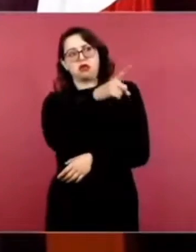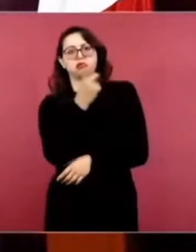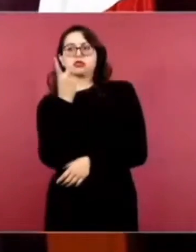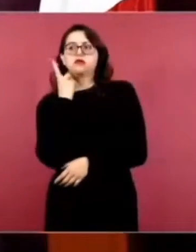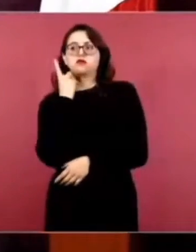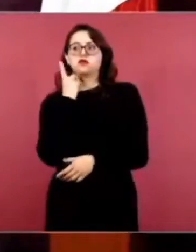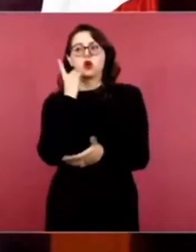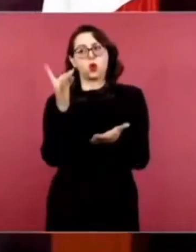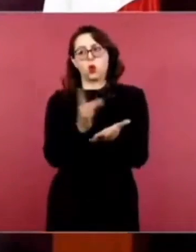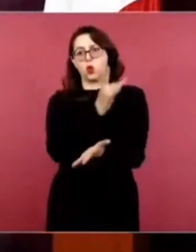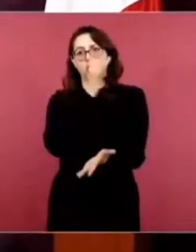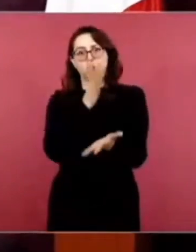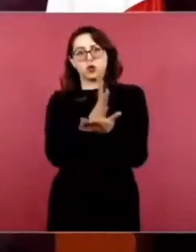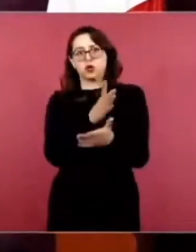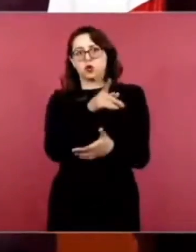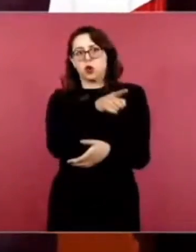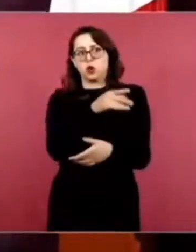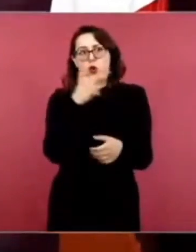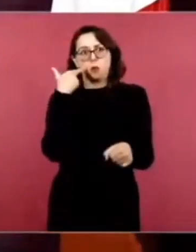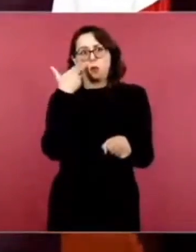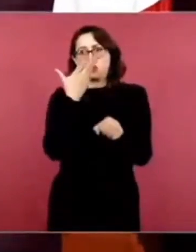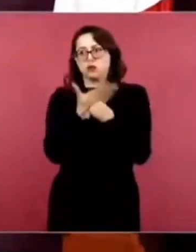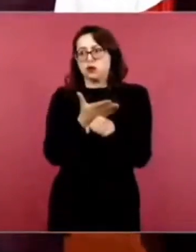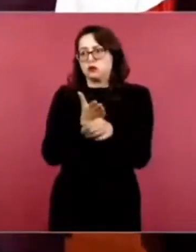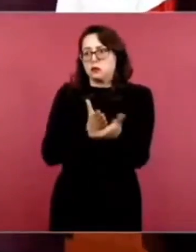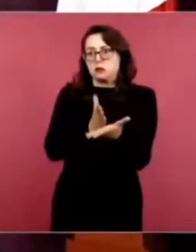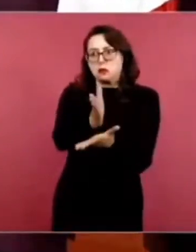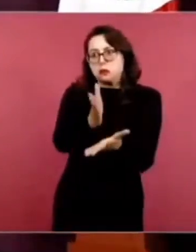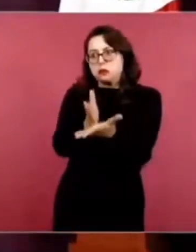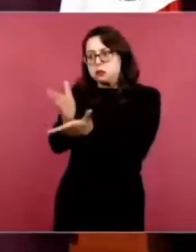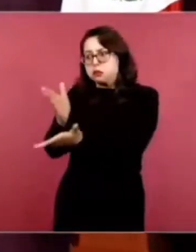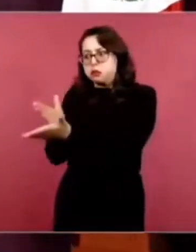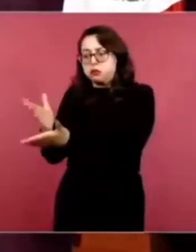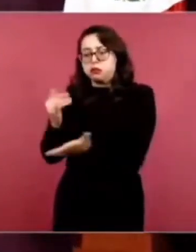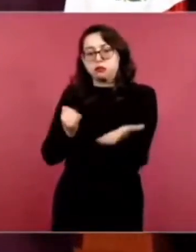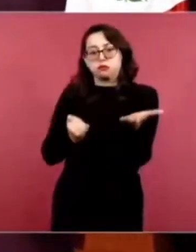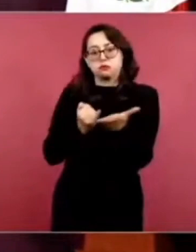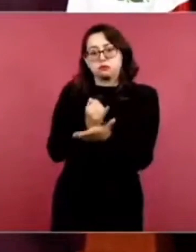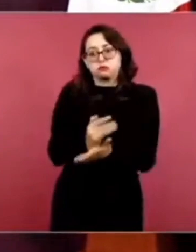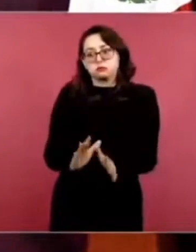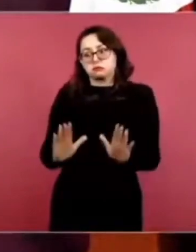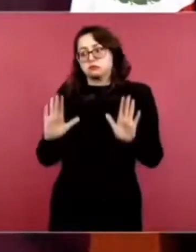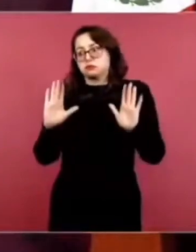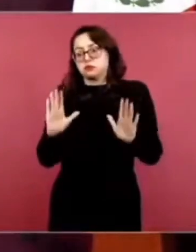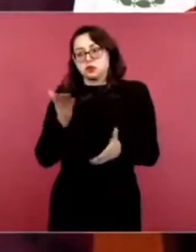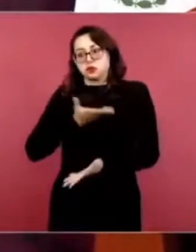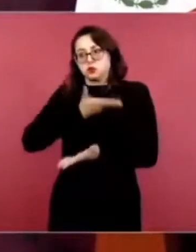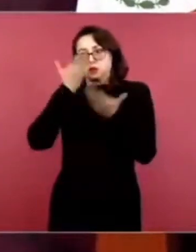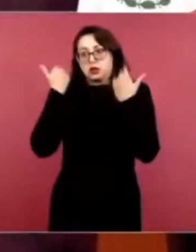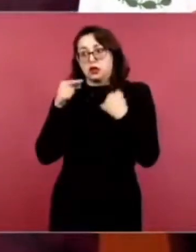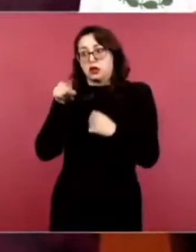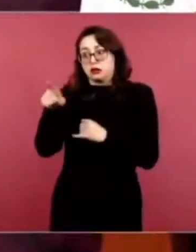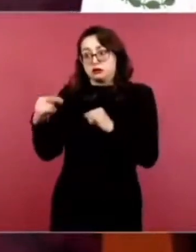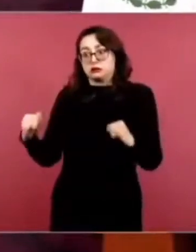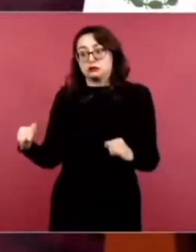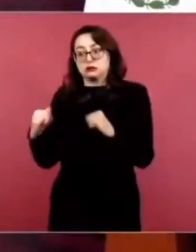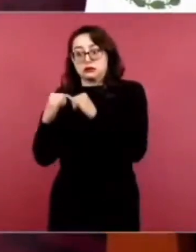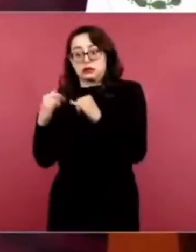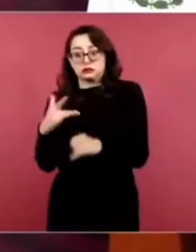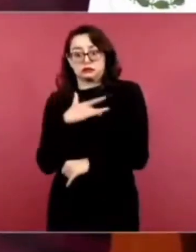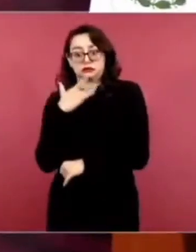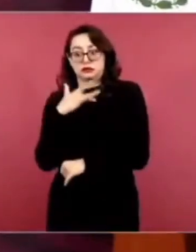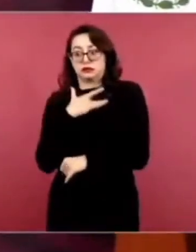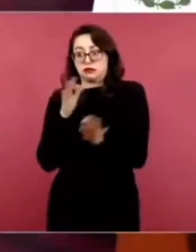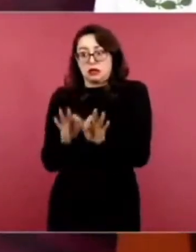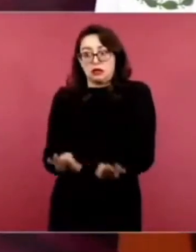tomar estas determinaciones. Pero insisto, yo creo que, pues, escuchando y con la apertura que siempre ha tenido,